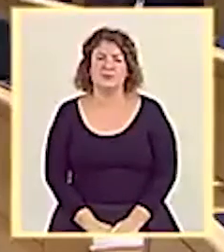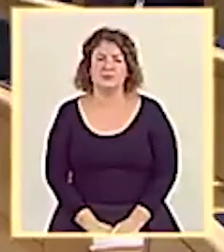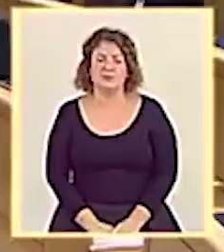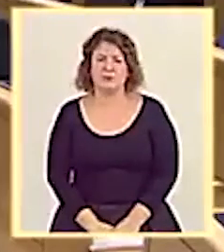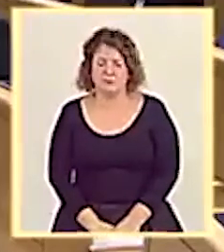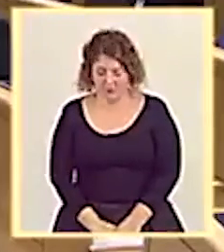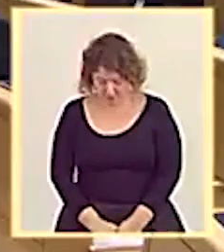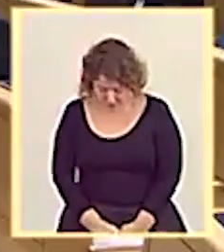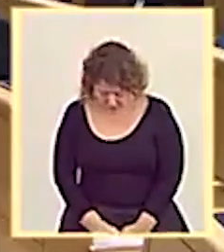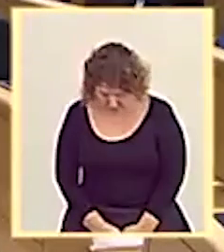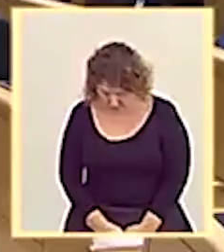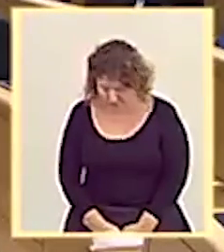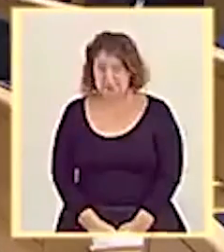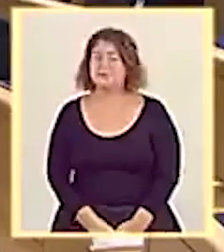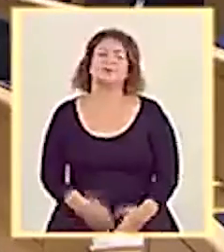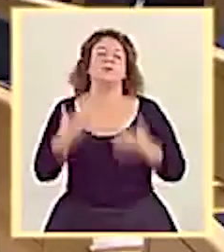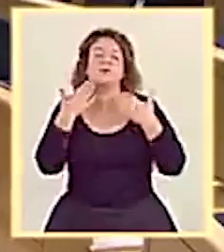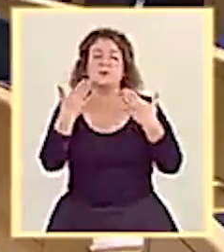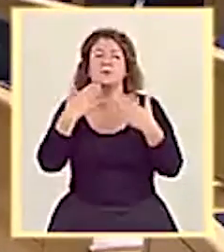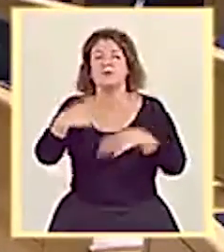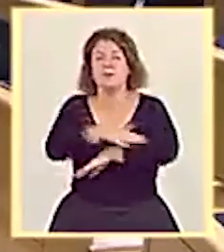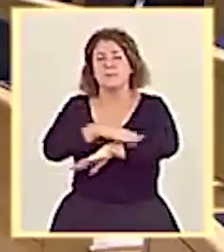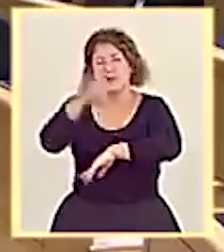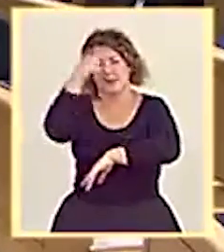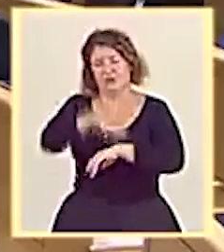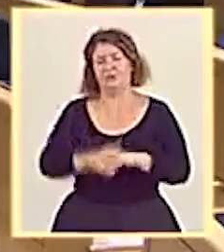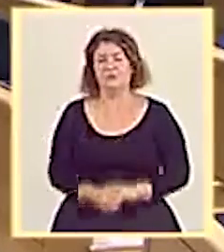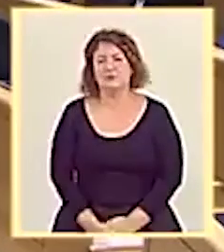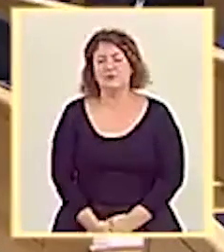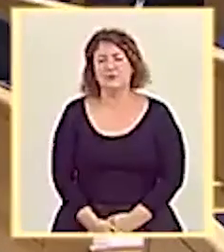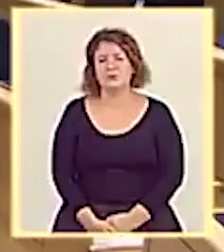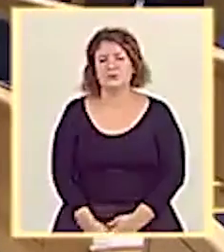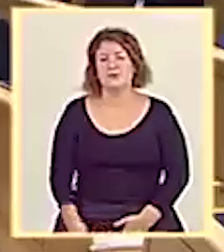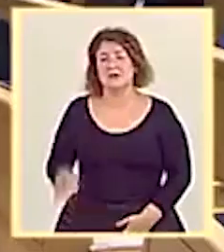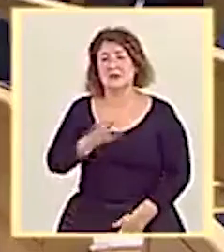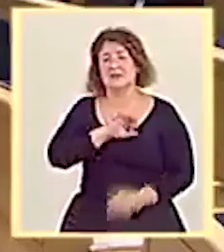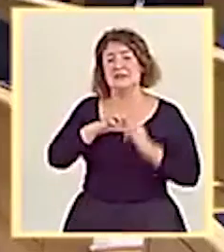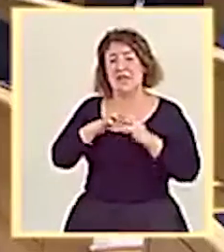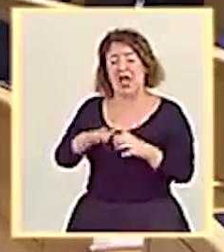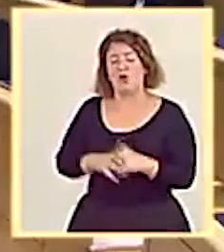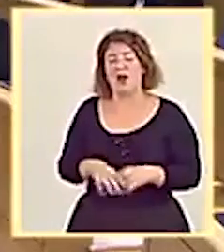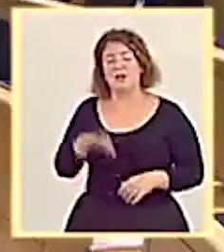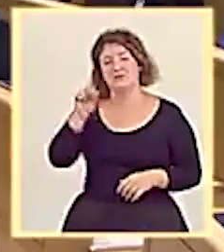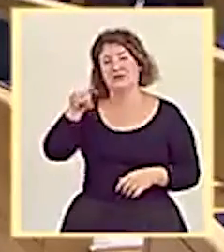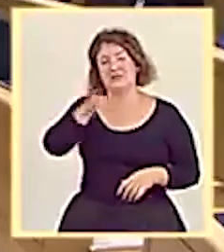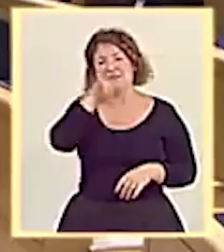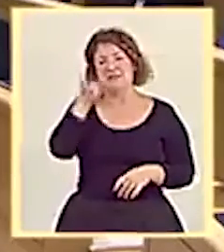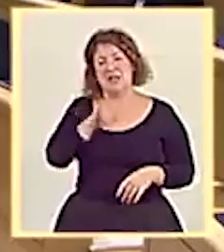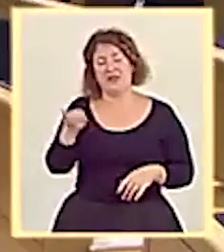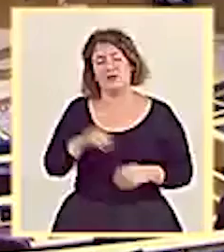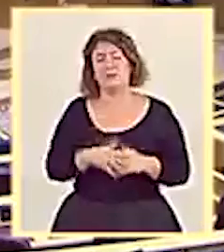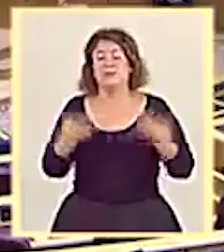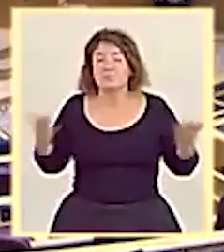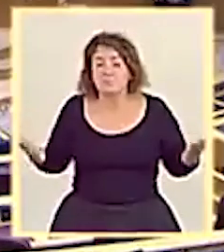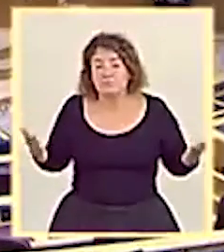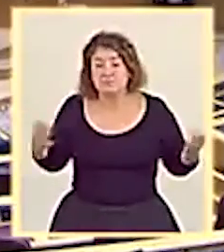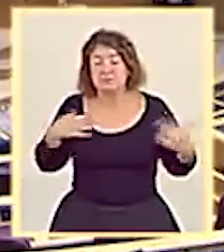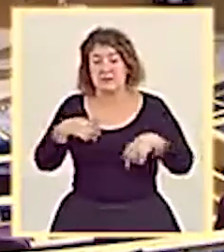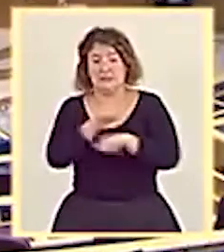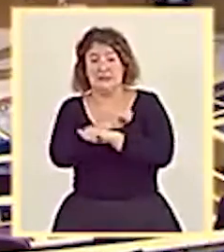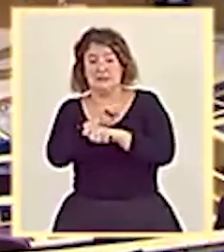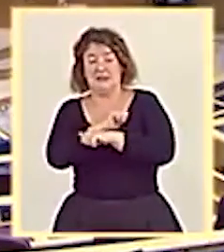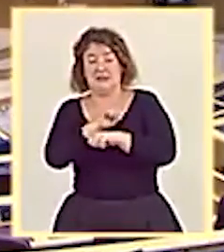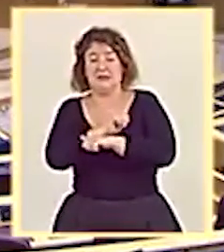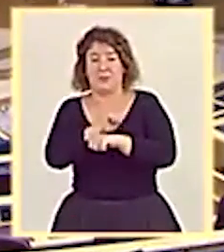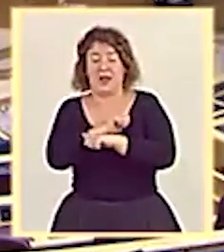Gracias, señor ministro. Senadora San Jerónimo. Mire, señor ministro, se esperaba que